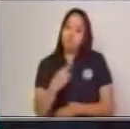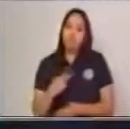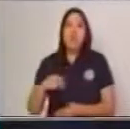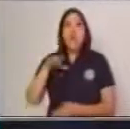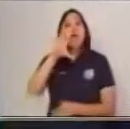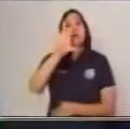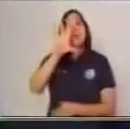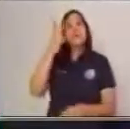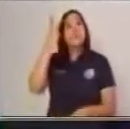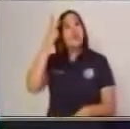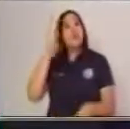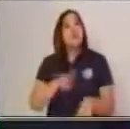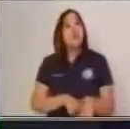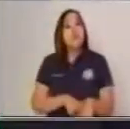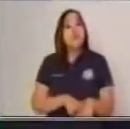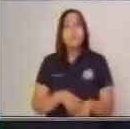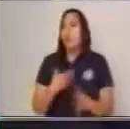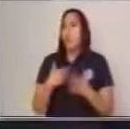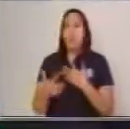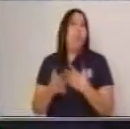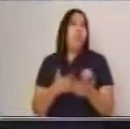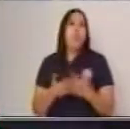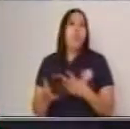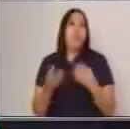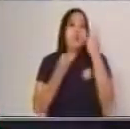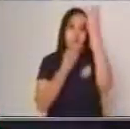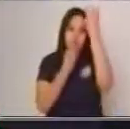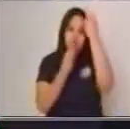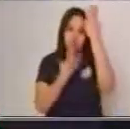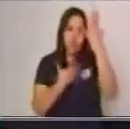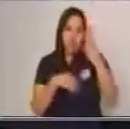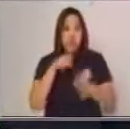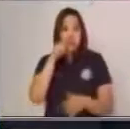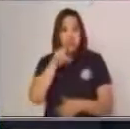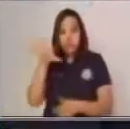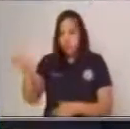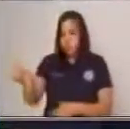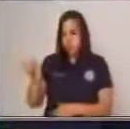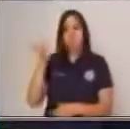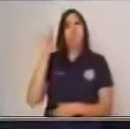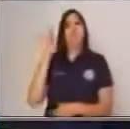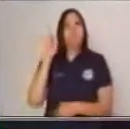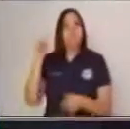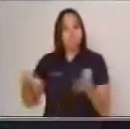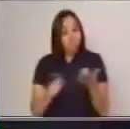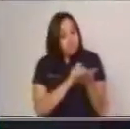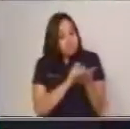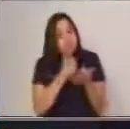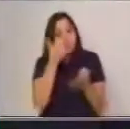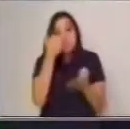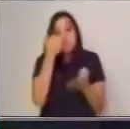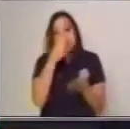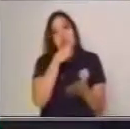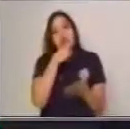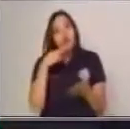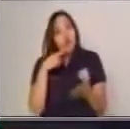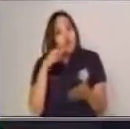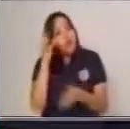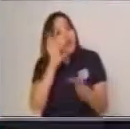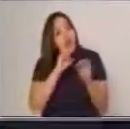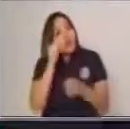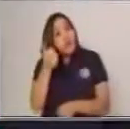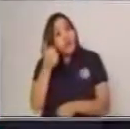Cinco noticias. Puede ser de cualquier tipo. Y en ese momento usted va a agarrar un lapicero de color rojo y un